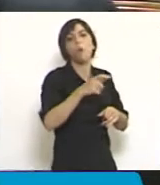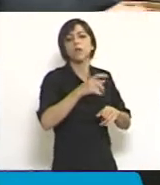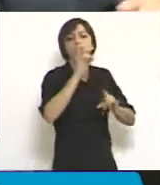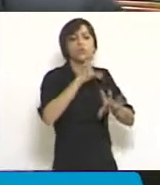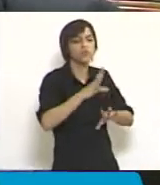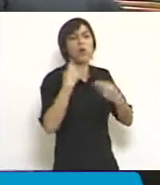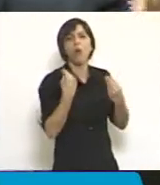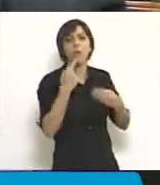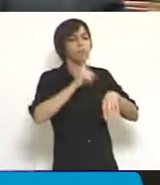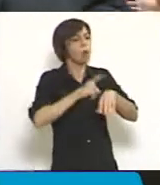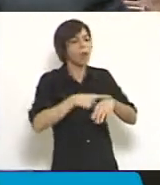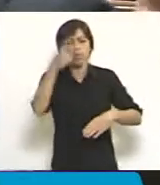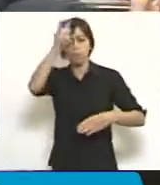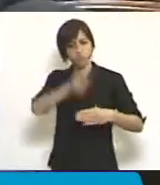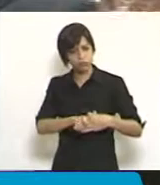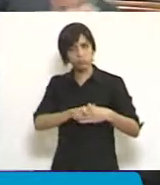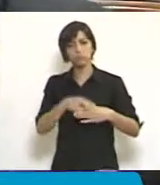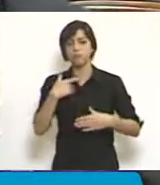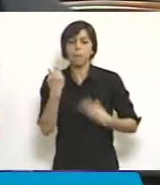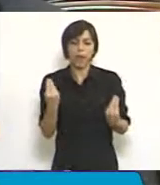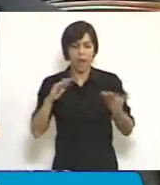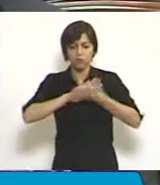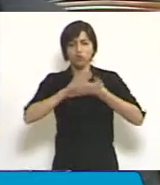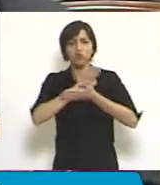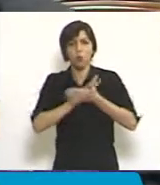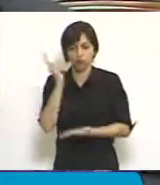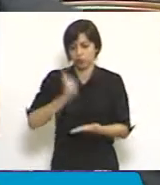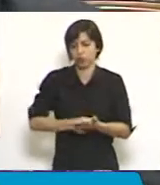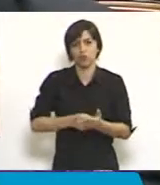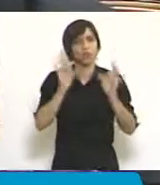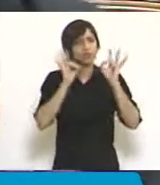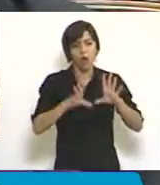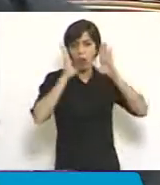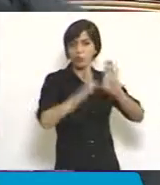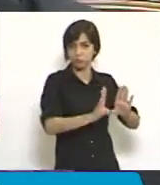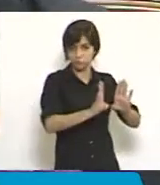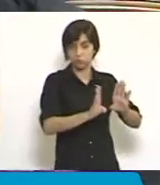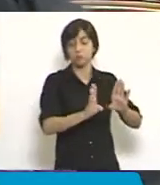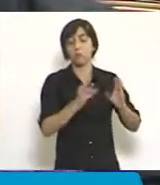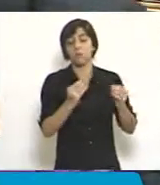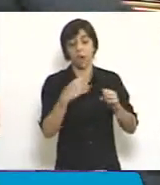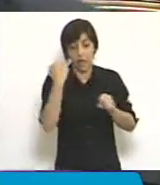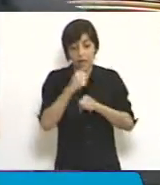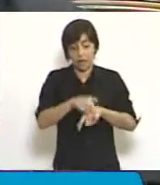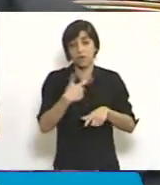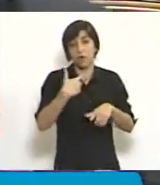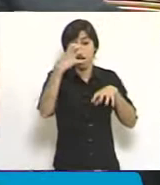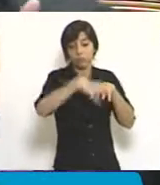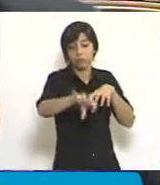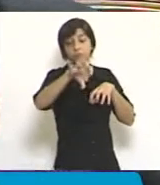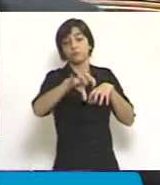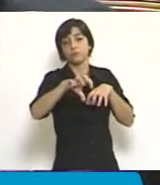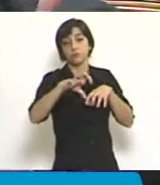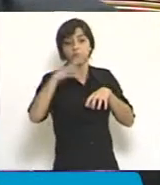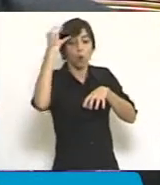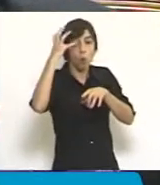tal hora, en tal lugar a resolver tal caso. Si eso está en manos del juzgado, en manos del juzgado queda la